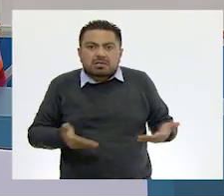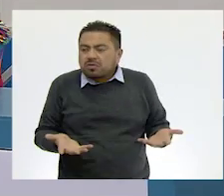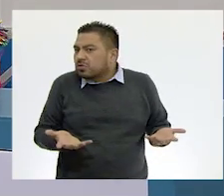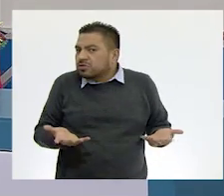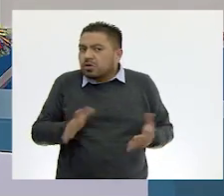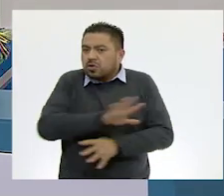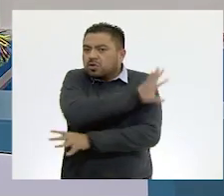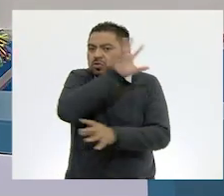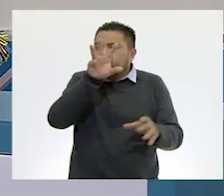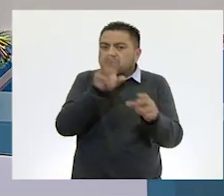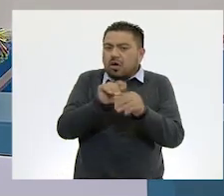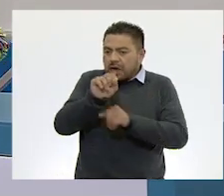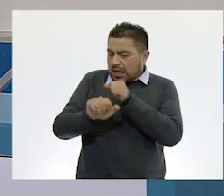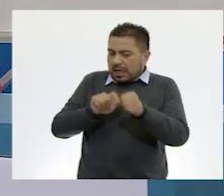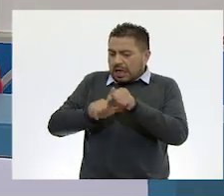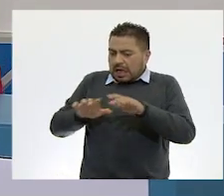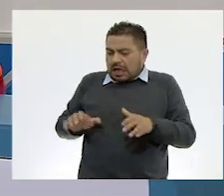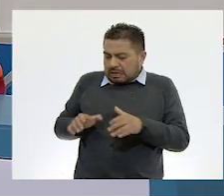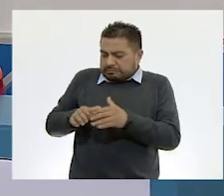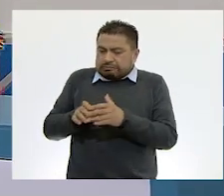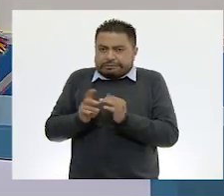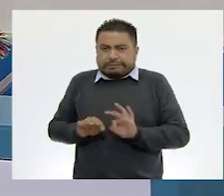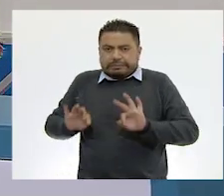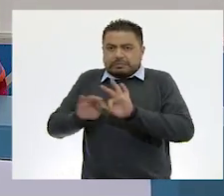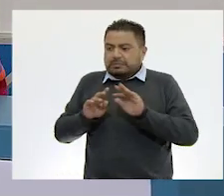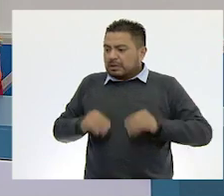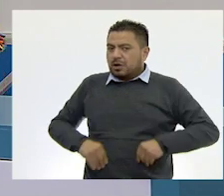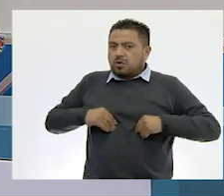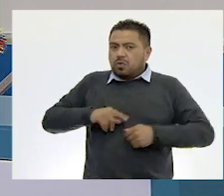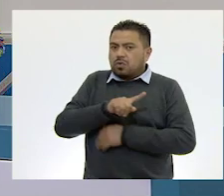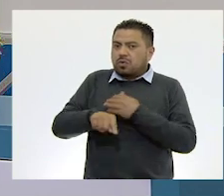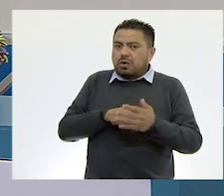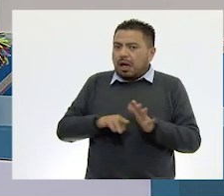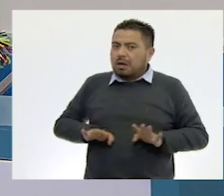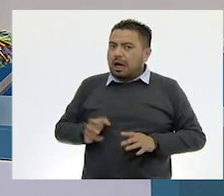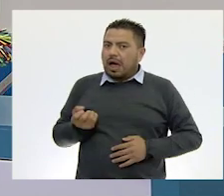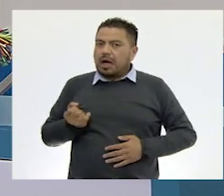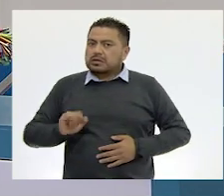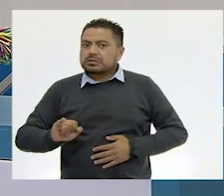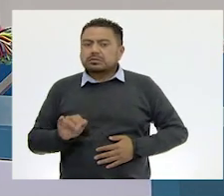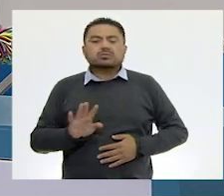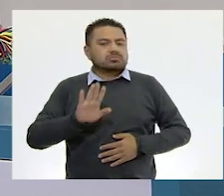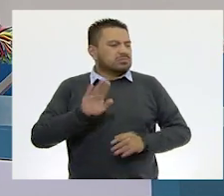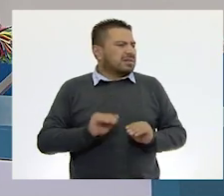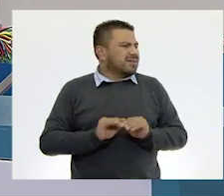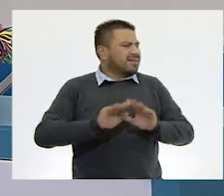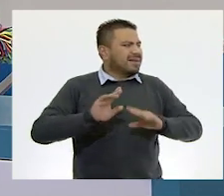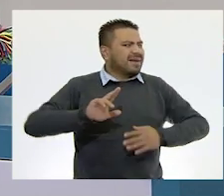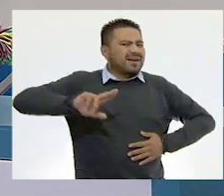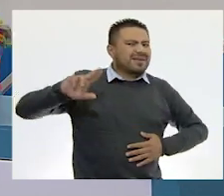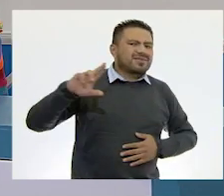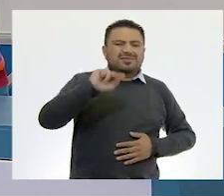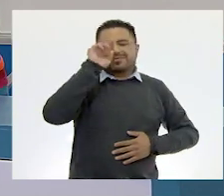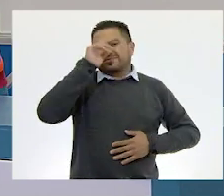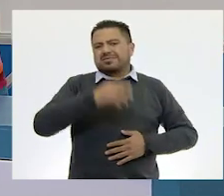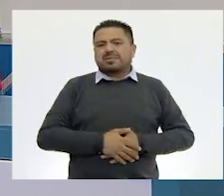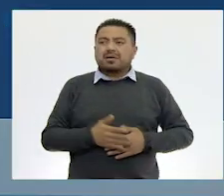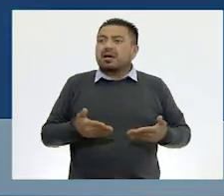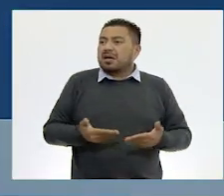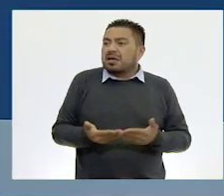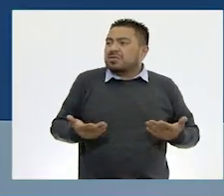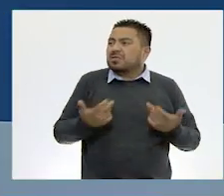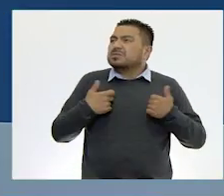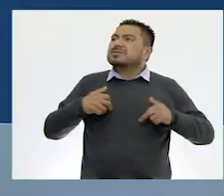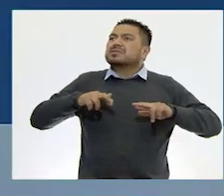¿todas las especies endémicas viven en lugares similares? Claro que no, Ton. Y entonces,